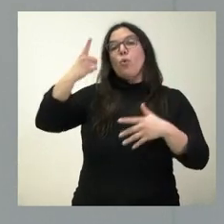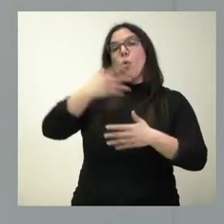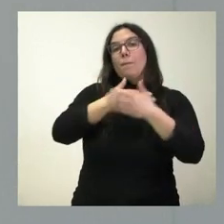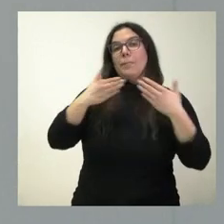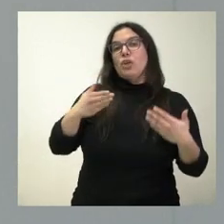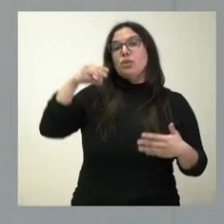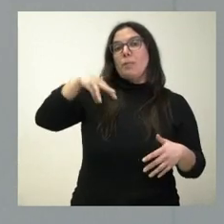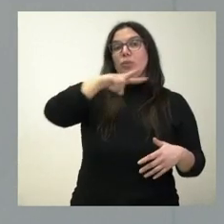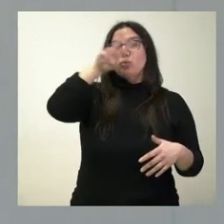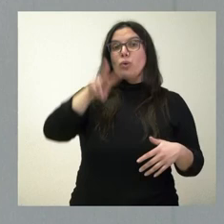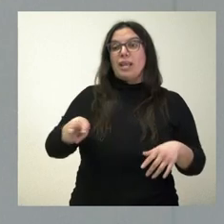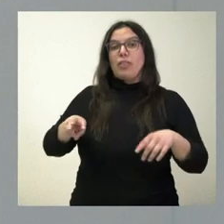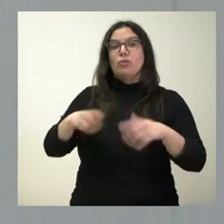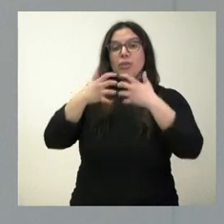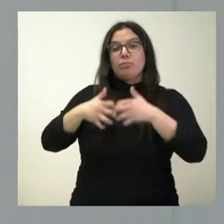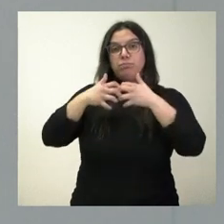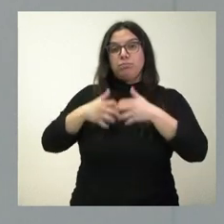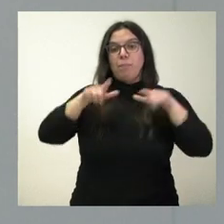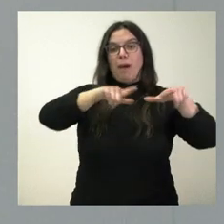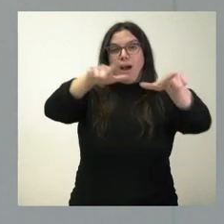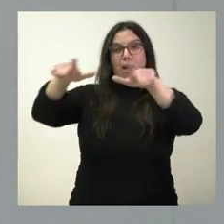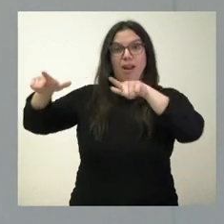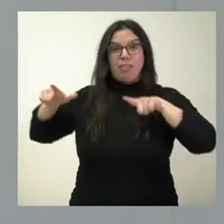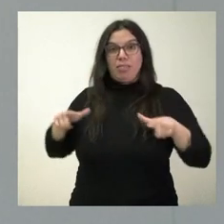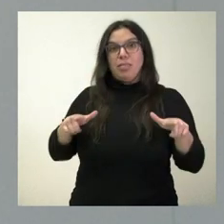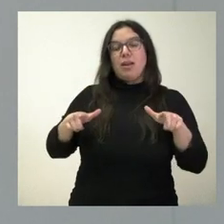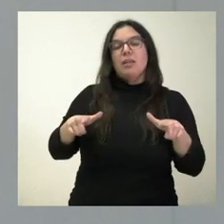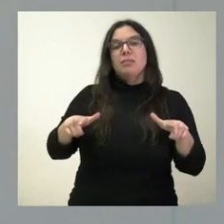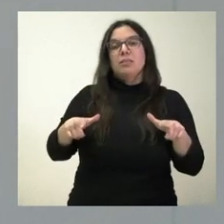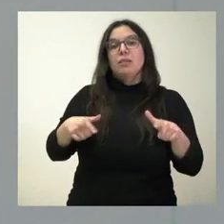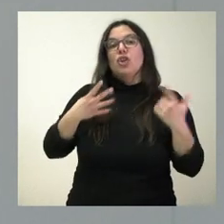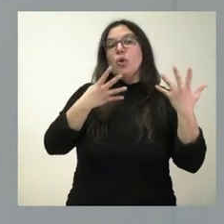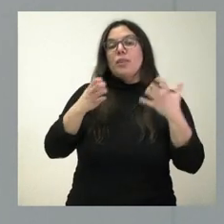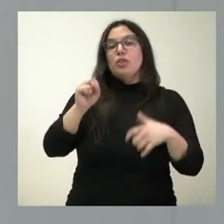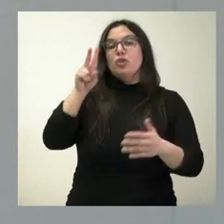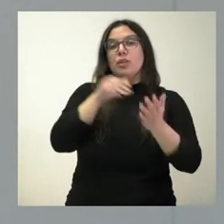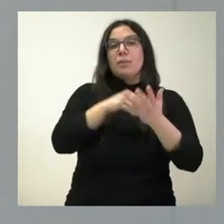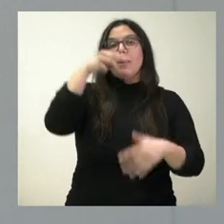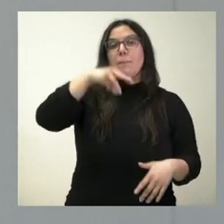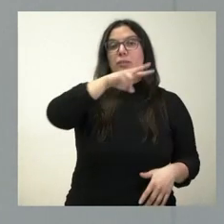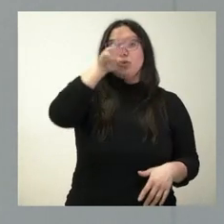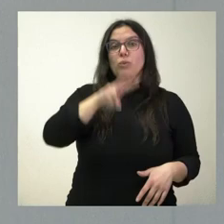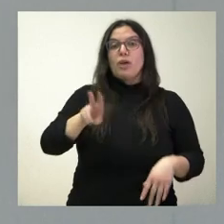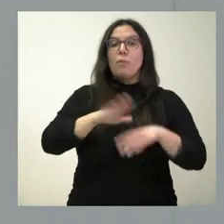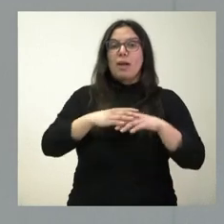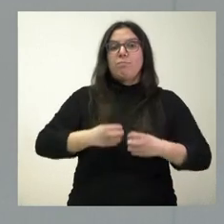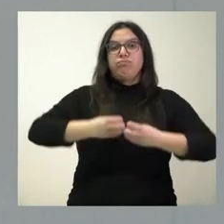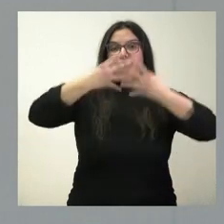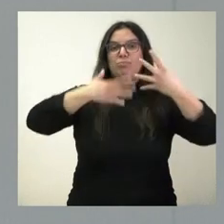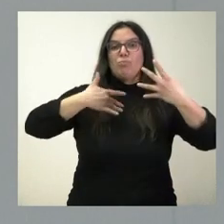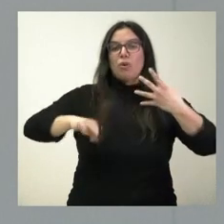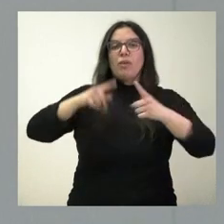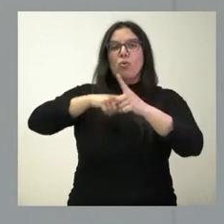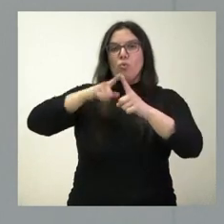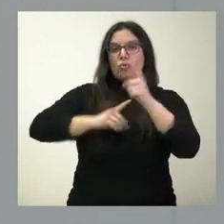metros cuadrados de nuevas parcelas finalistas, de ellos 912.000 metros cuadrados de edificabilidad destinados a usos